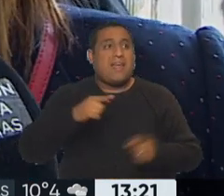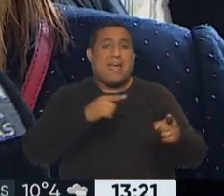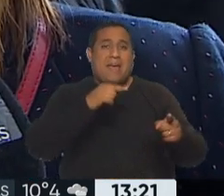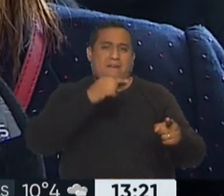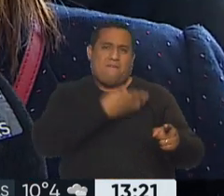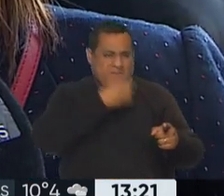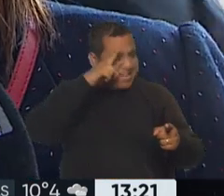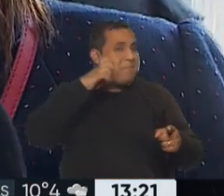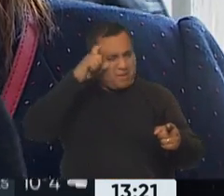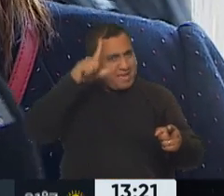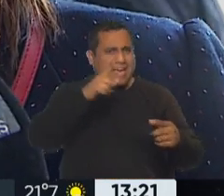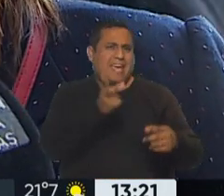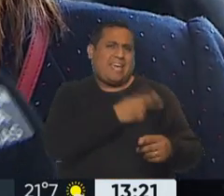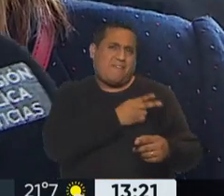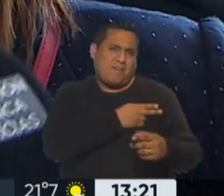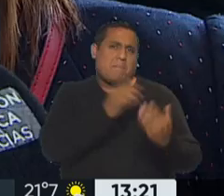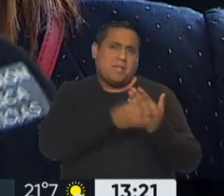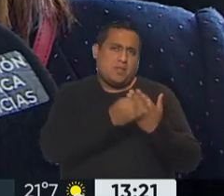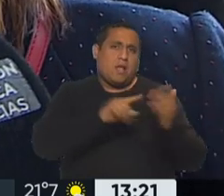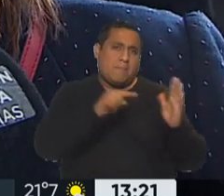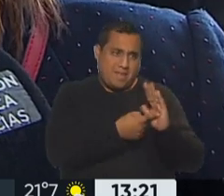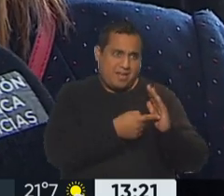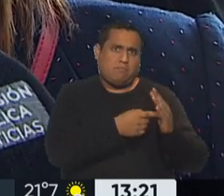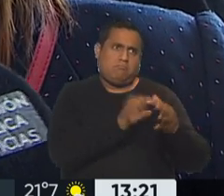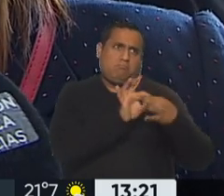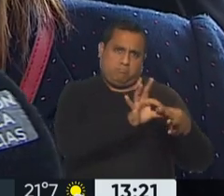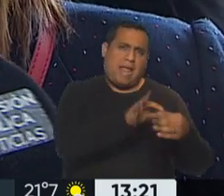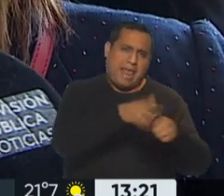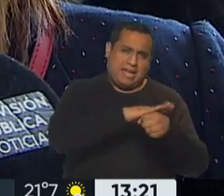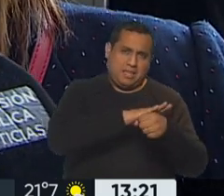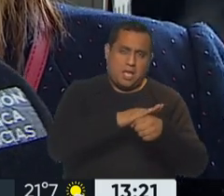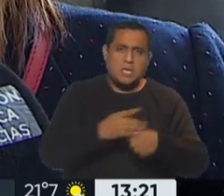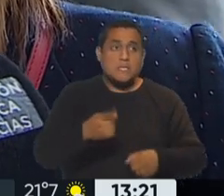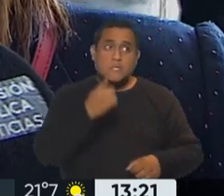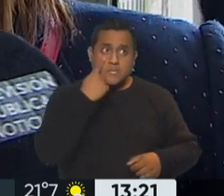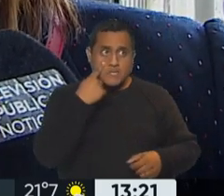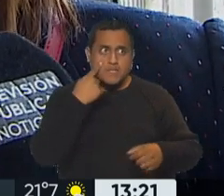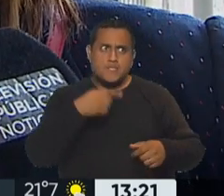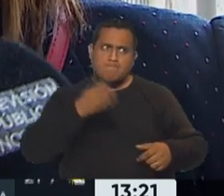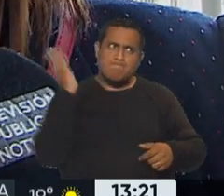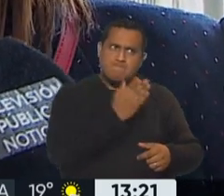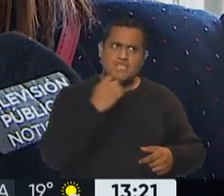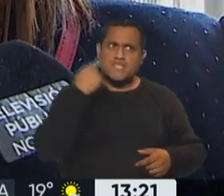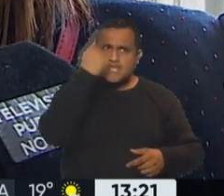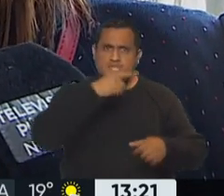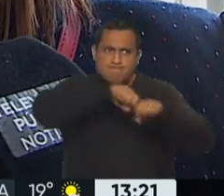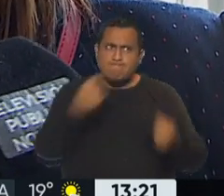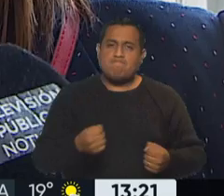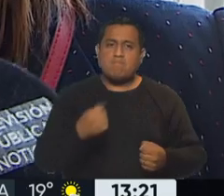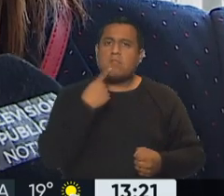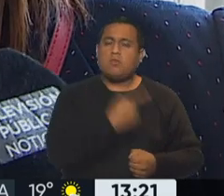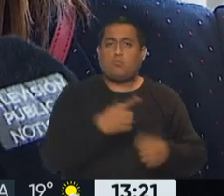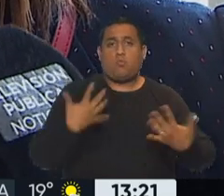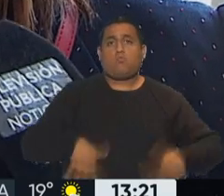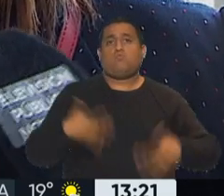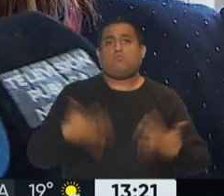Miguel, el jefe de gabinete de la Ciudad de Buenos Aires, cercano Horacio Rodríguez Larreta. Como sabemos, hay un enfrentamiento abierto a Patricia Bullrich, se